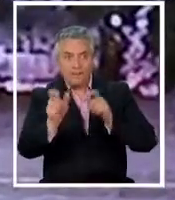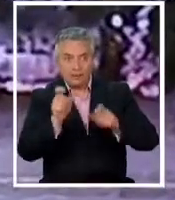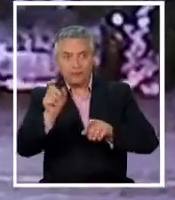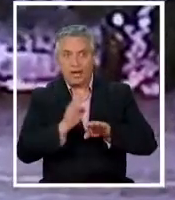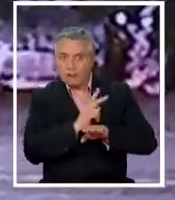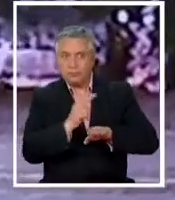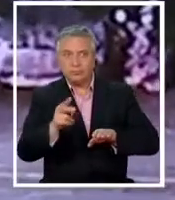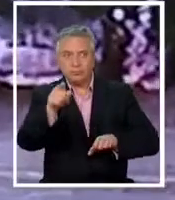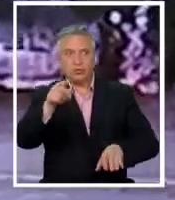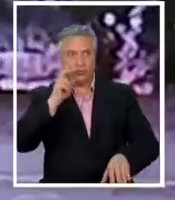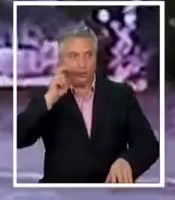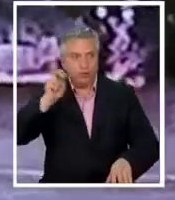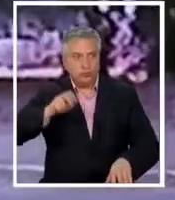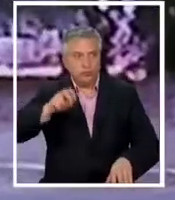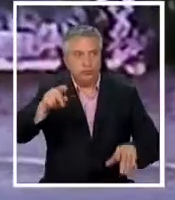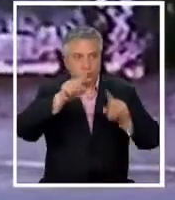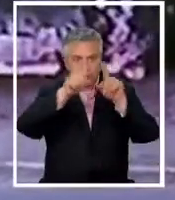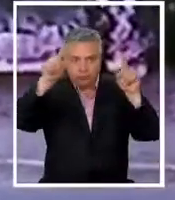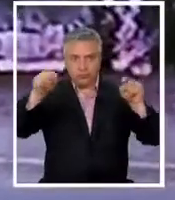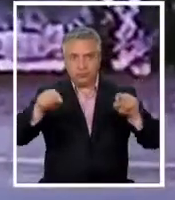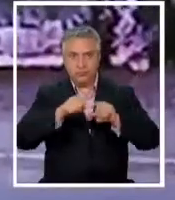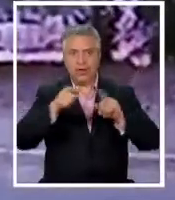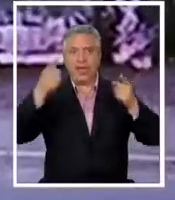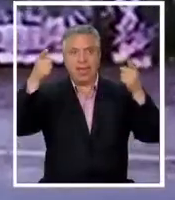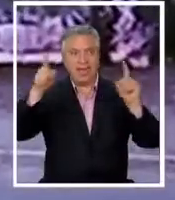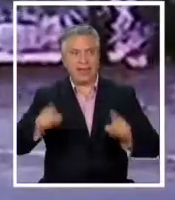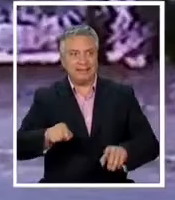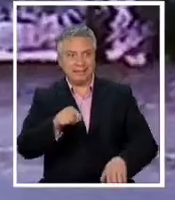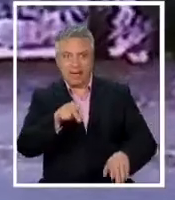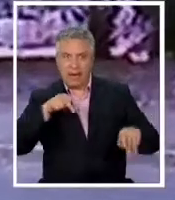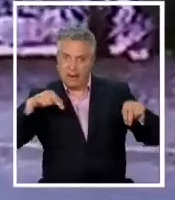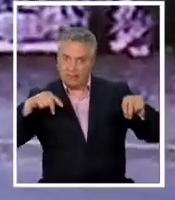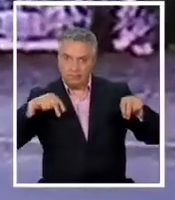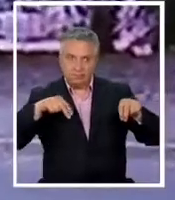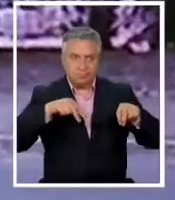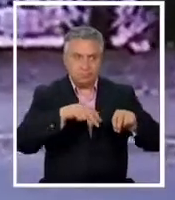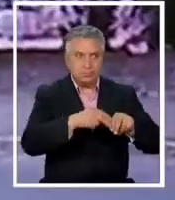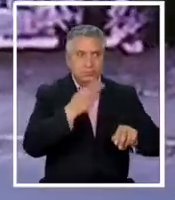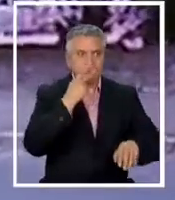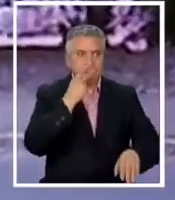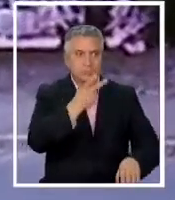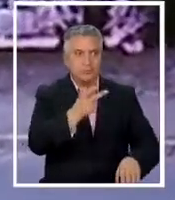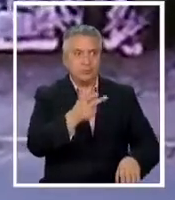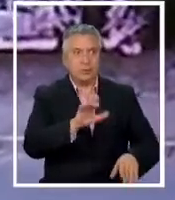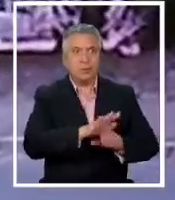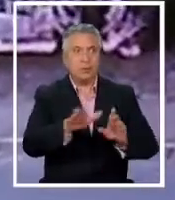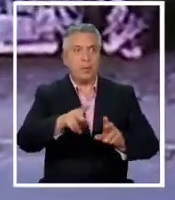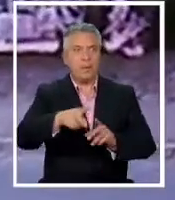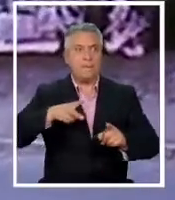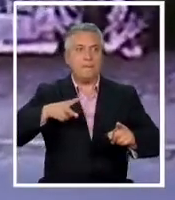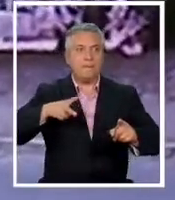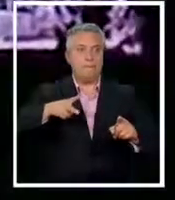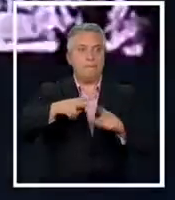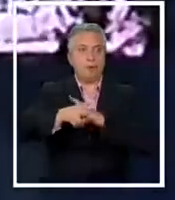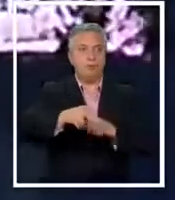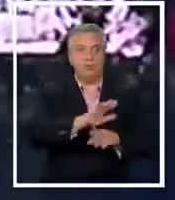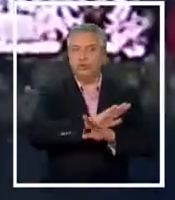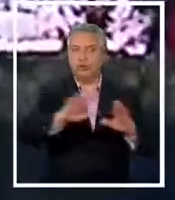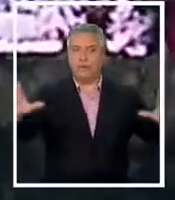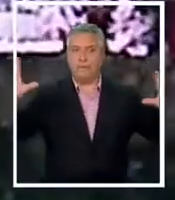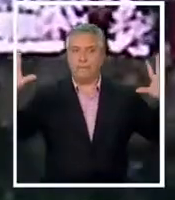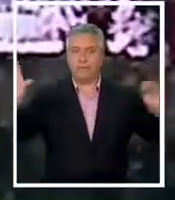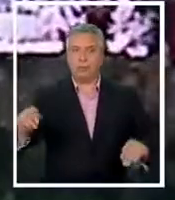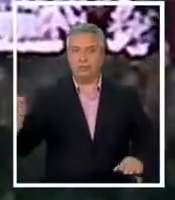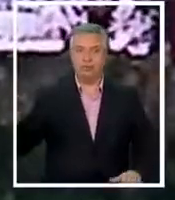de ellas se dirige directamente al tablero de transmisión de electricidad y en un abrir y cerrar de ojos corta el suministro de toda la cuadra